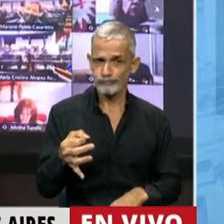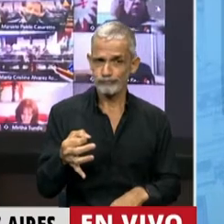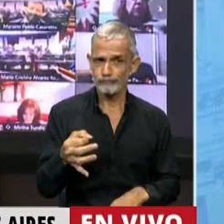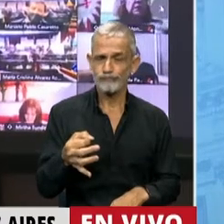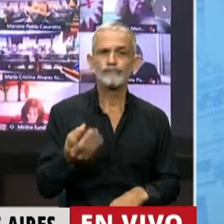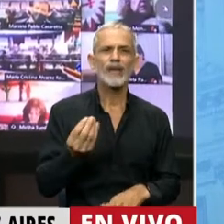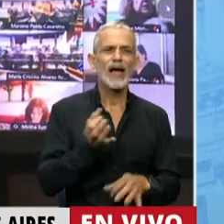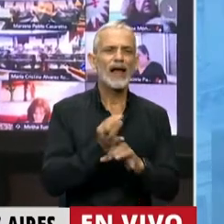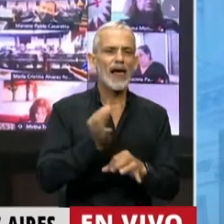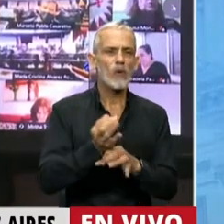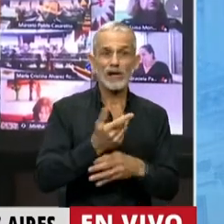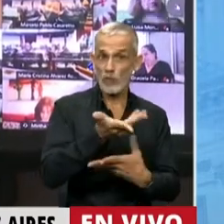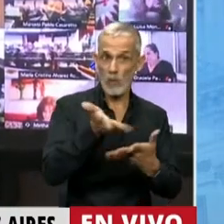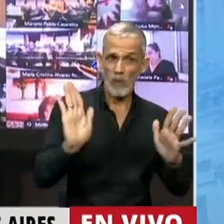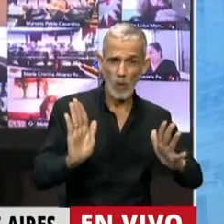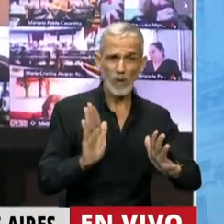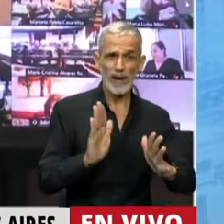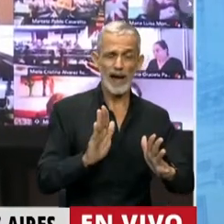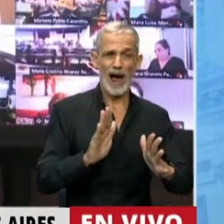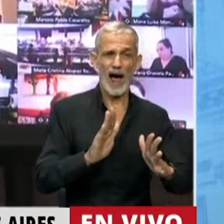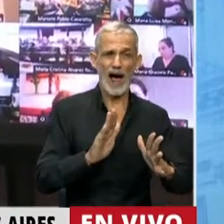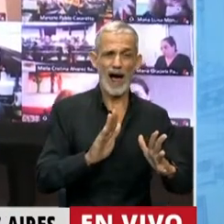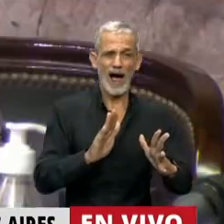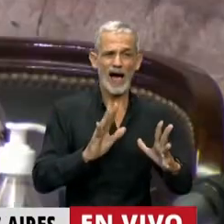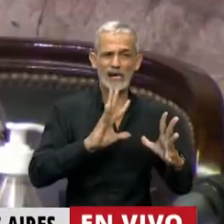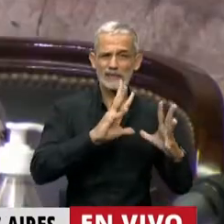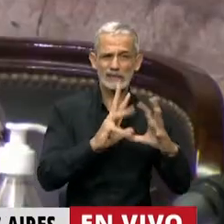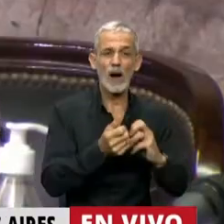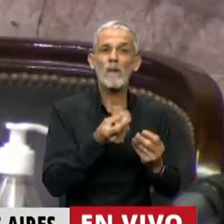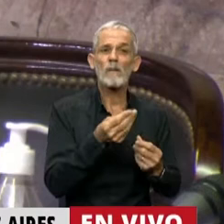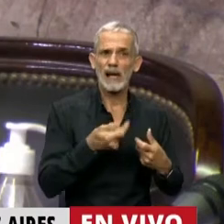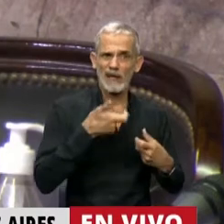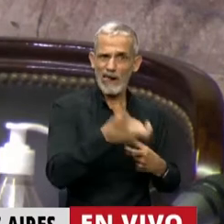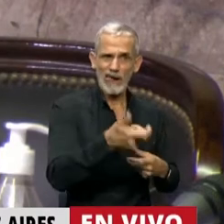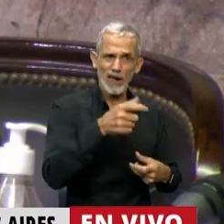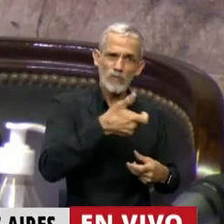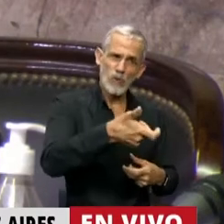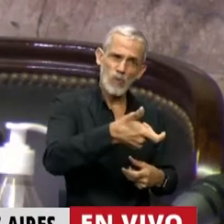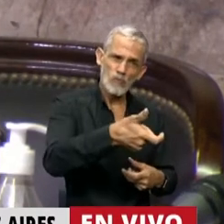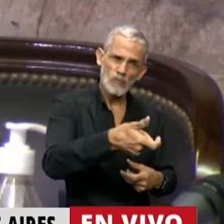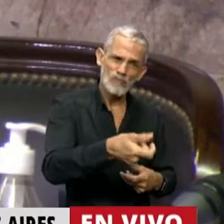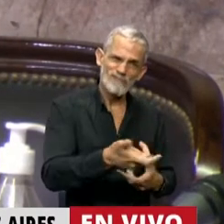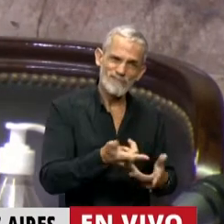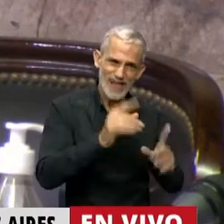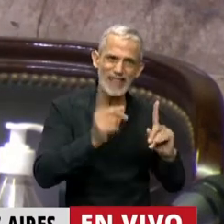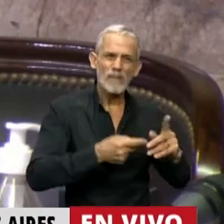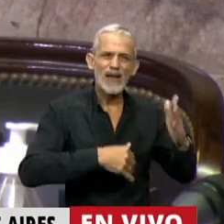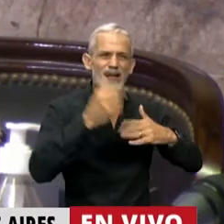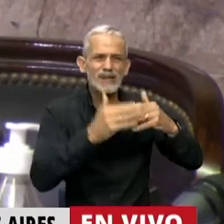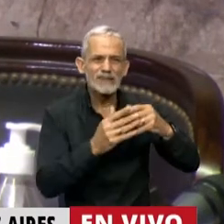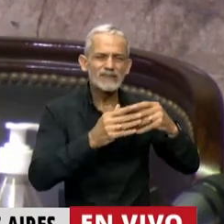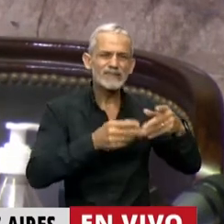la educación pública se vacía presupuestariamente, sino que en materia edilicia